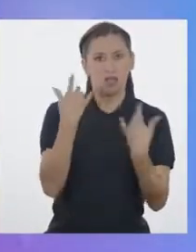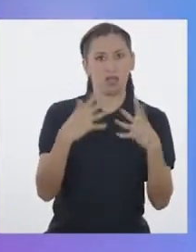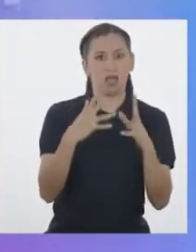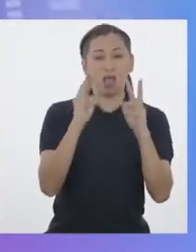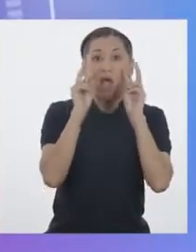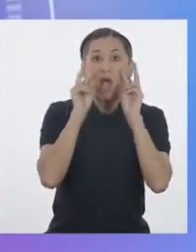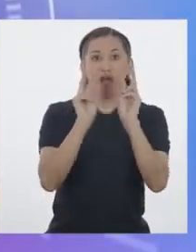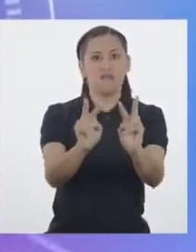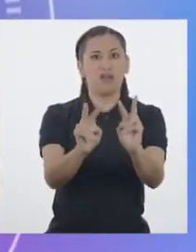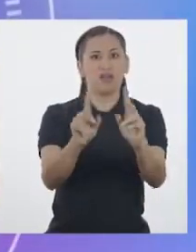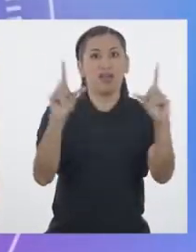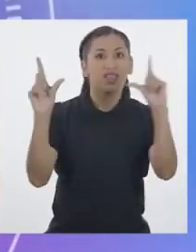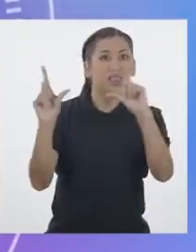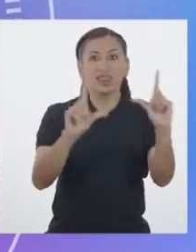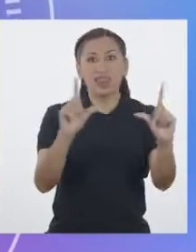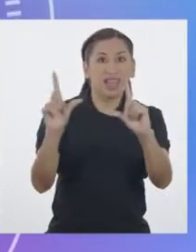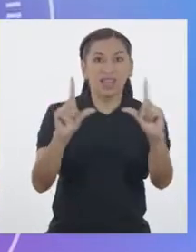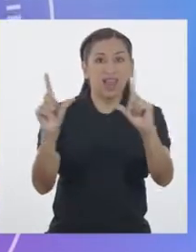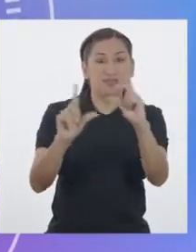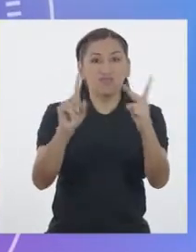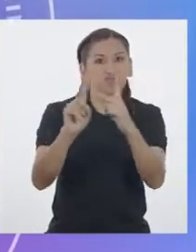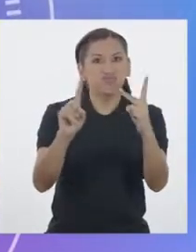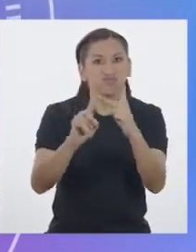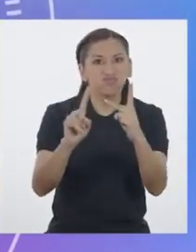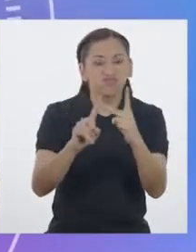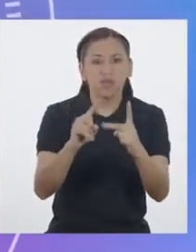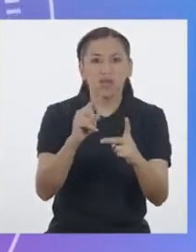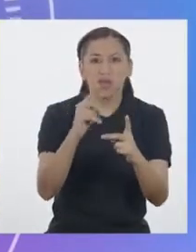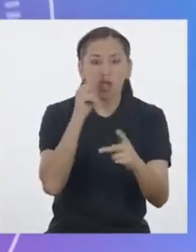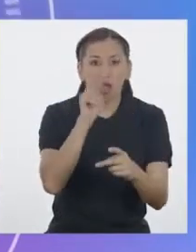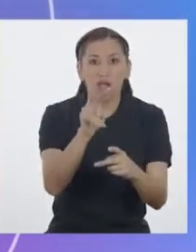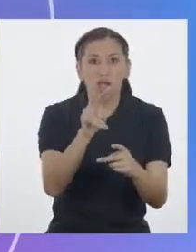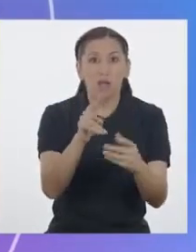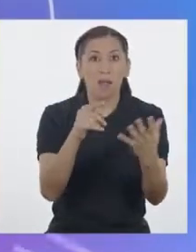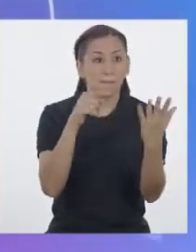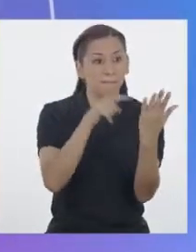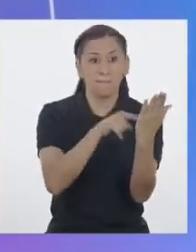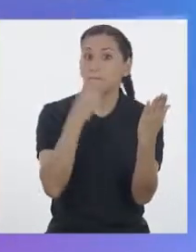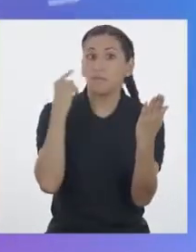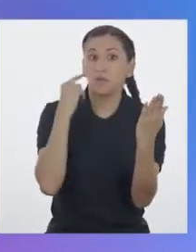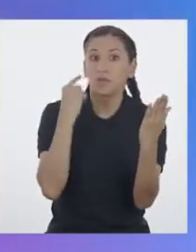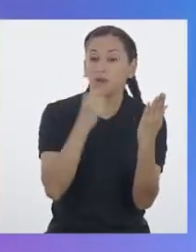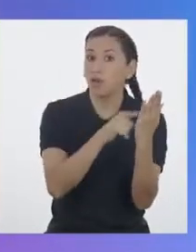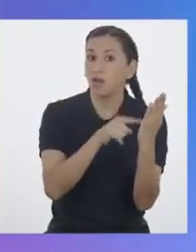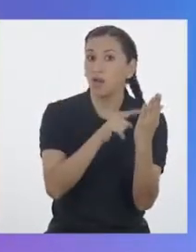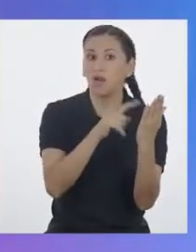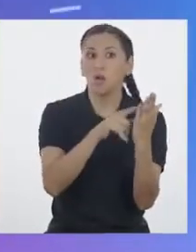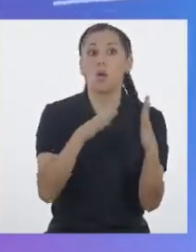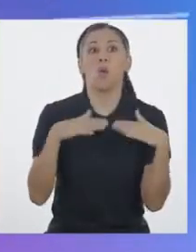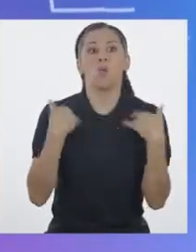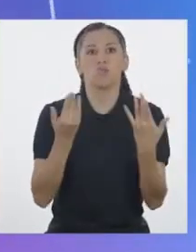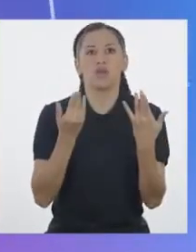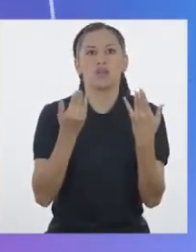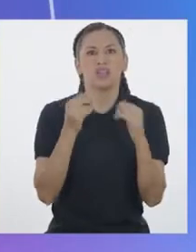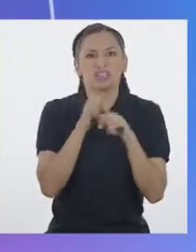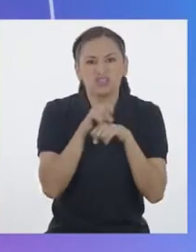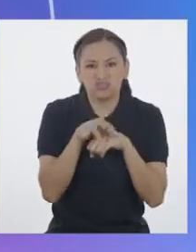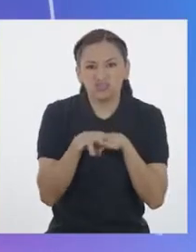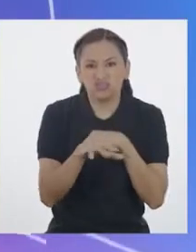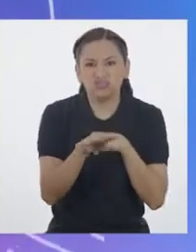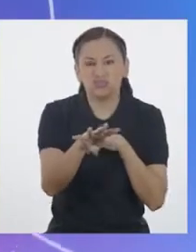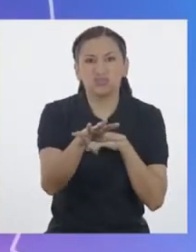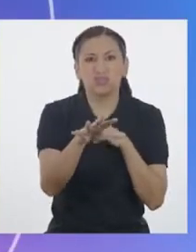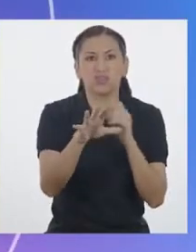visto en la televisión que los celulares pueden influir en las relaciones familiares